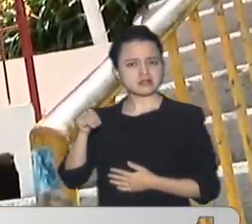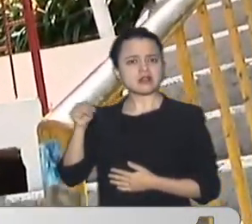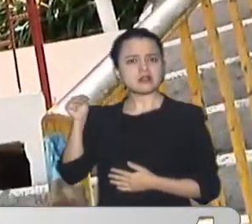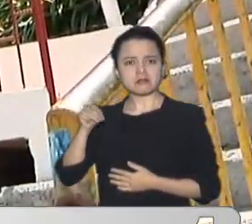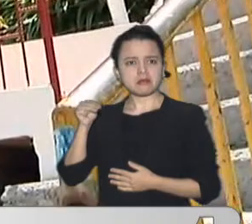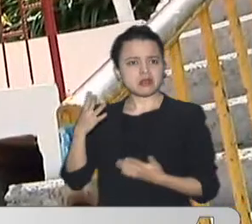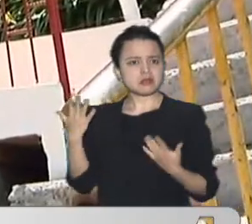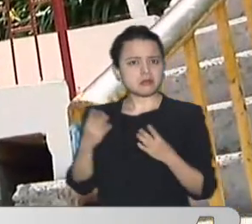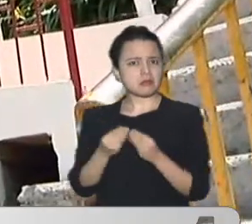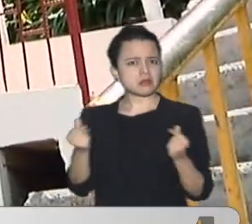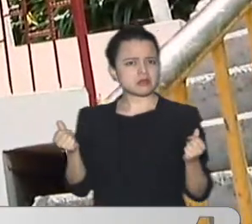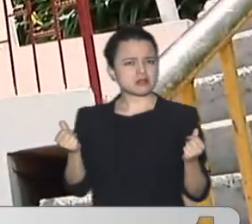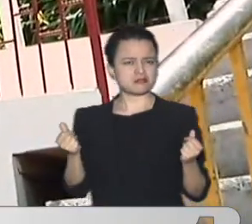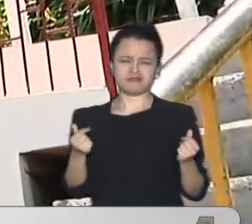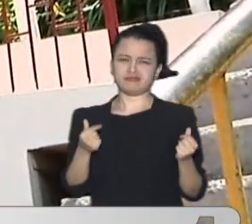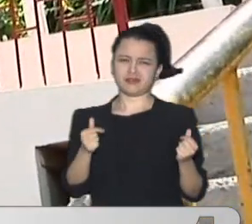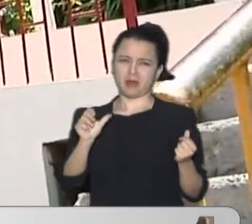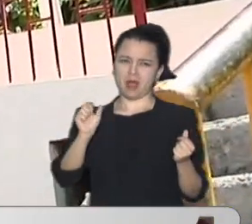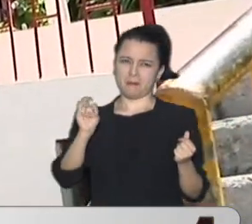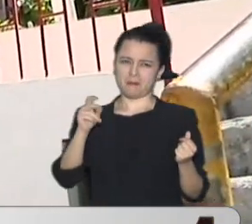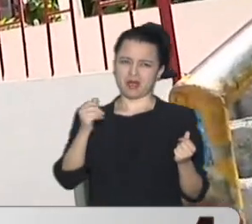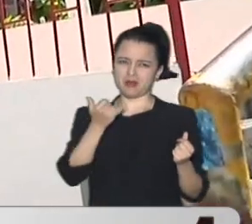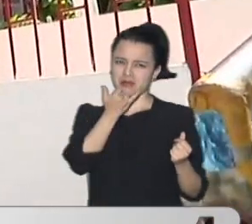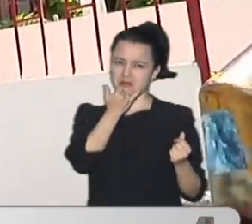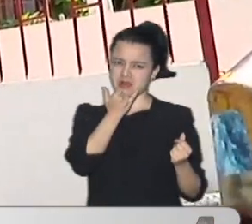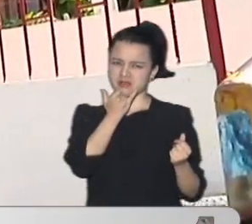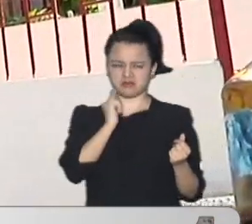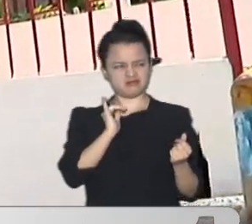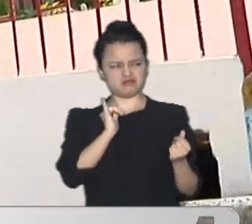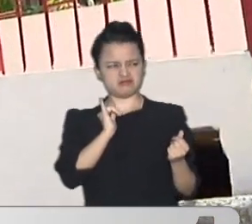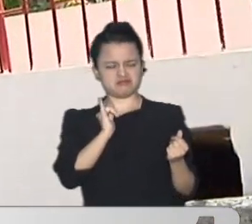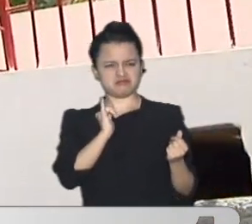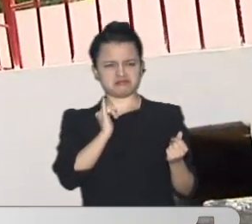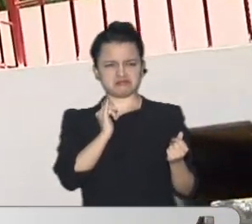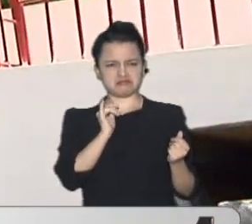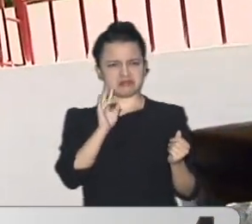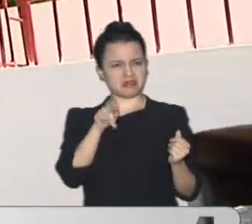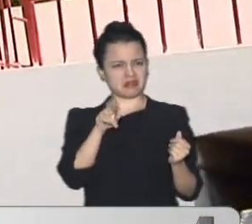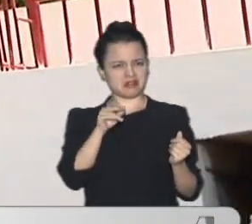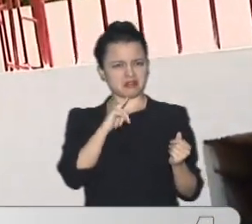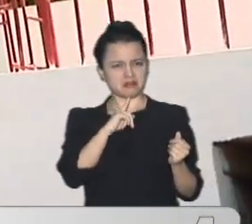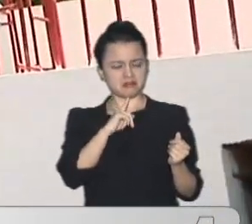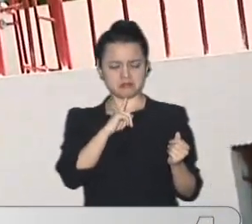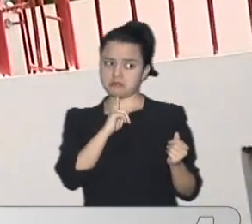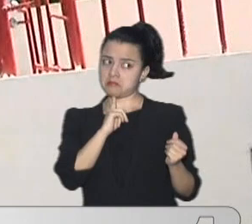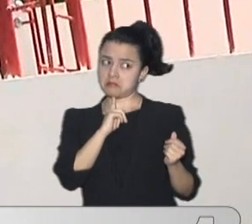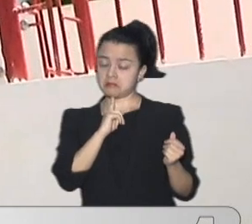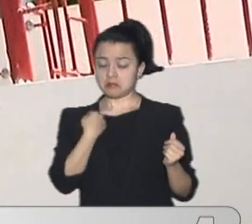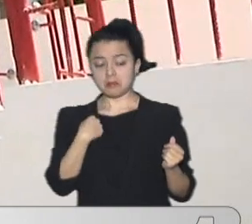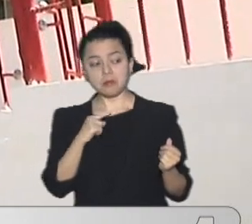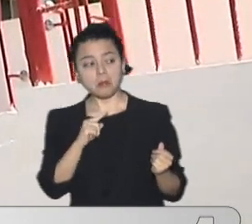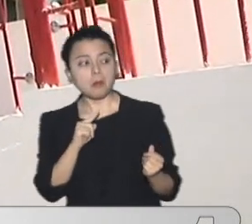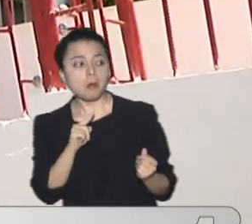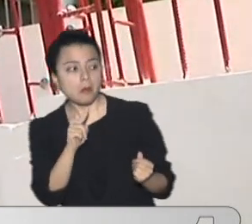Mira que le pasó A Amparo Que en una parte No ha venido Entonces ella Se arrimó allá Como que quitó Los